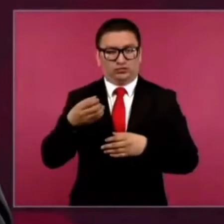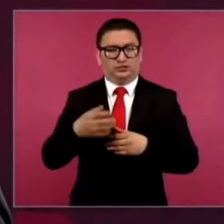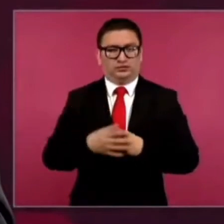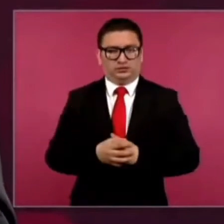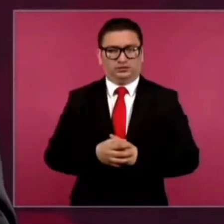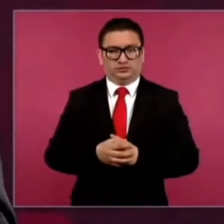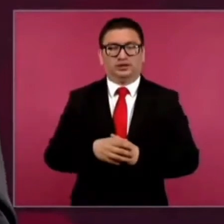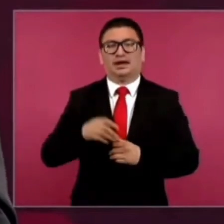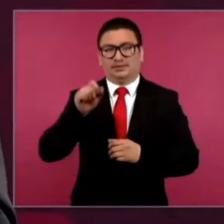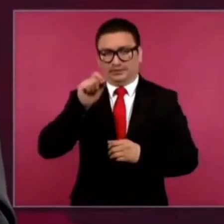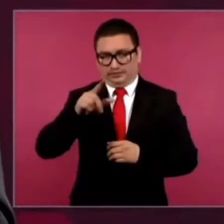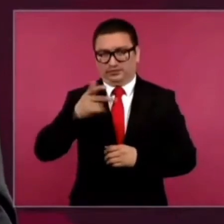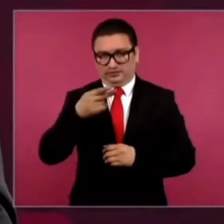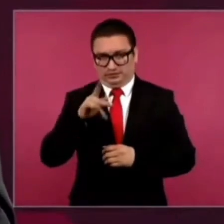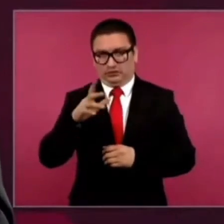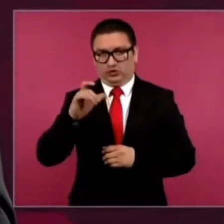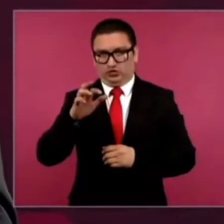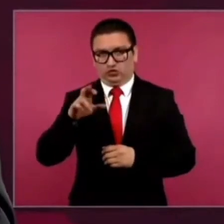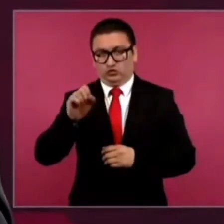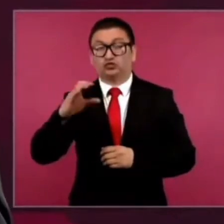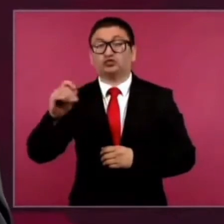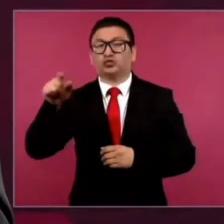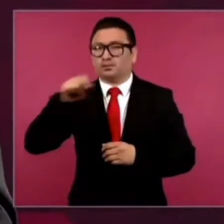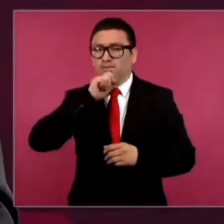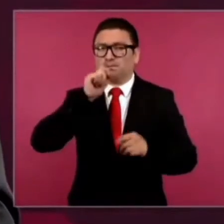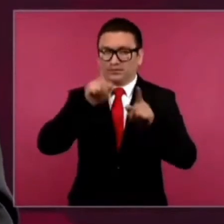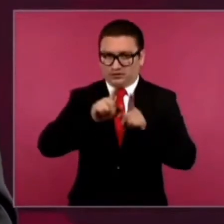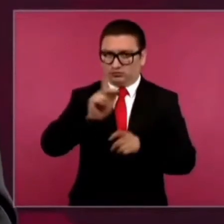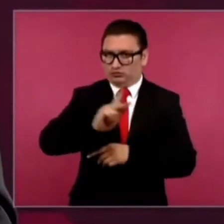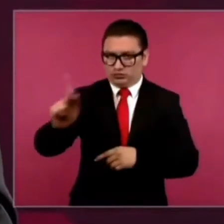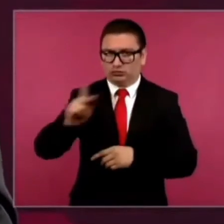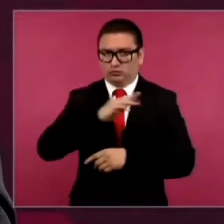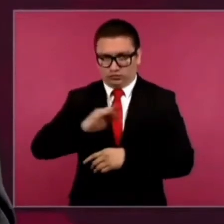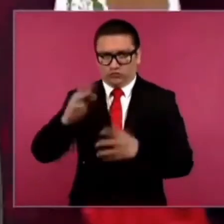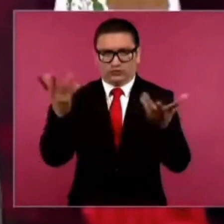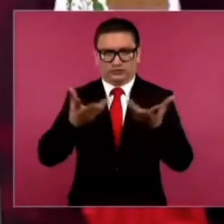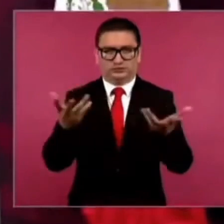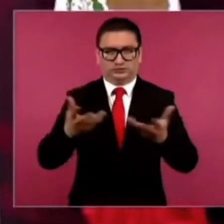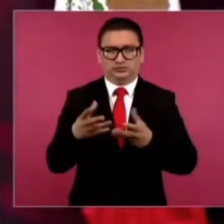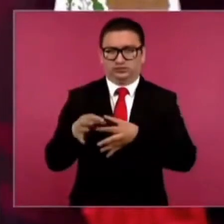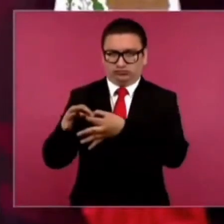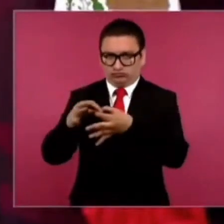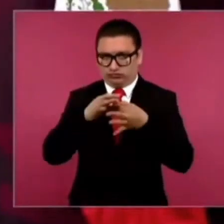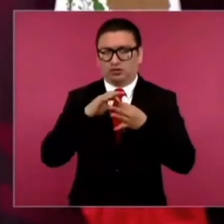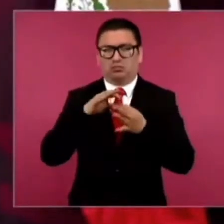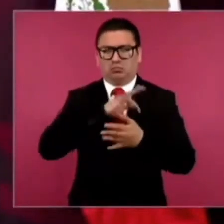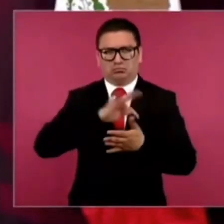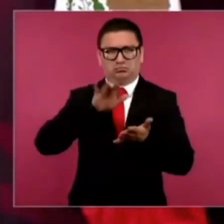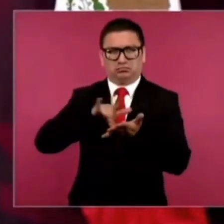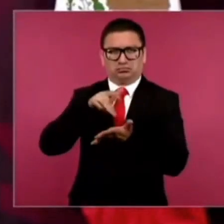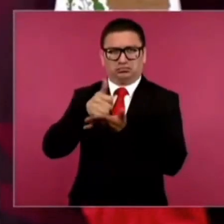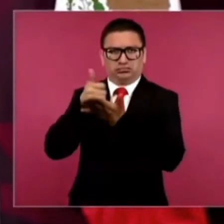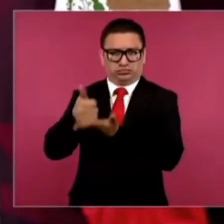en Chiapas de Corzo. Así es, eso lo podrían hacer ellos también, si se les ayuda.